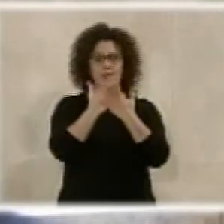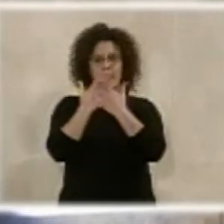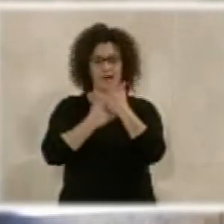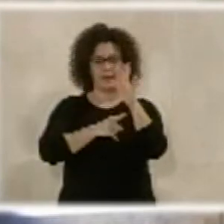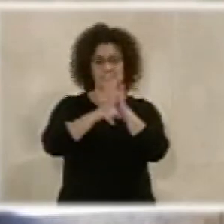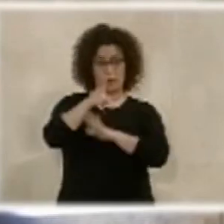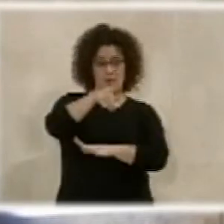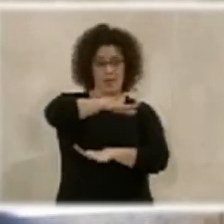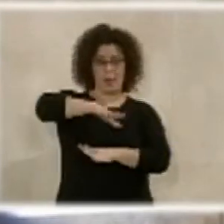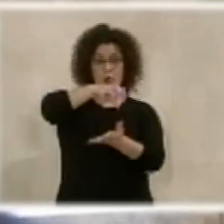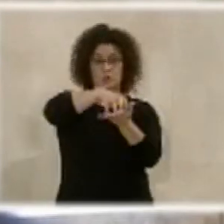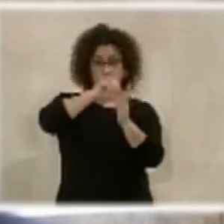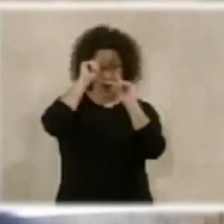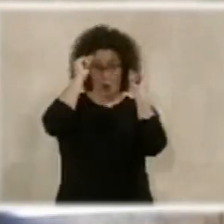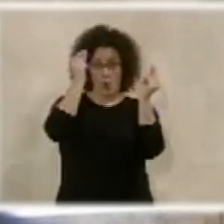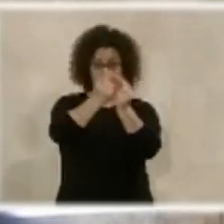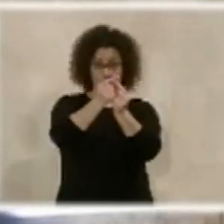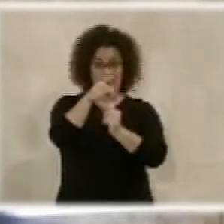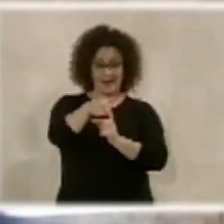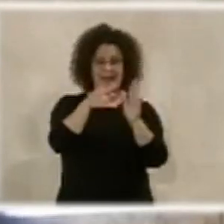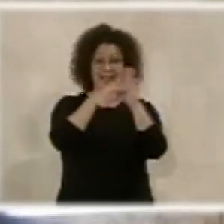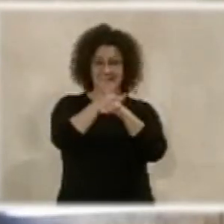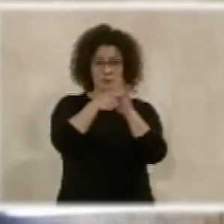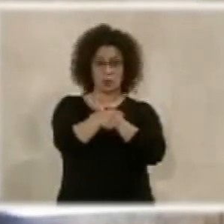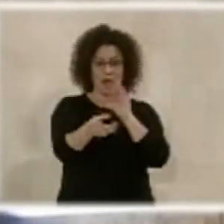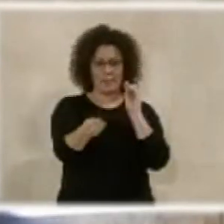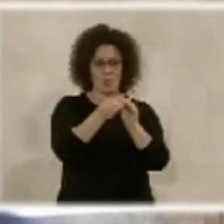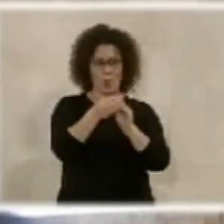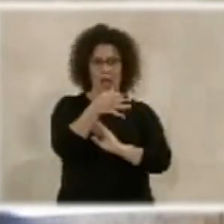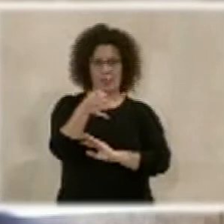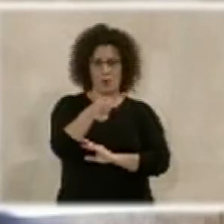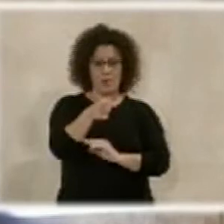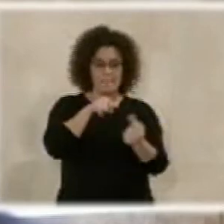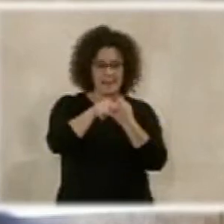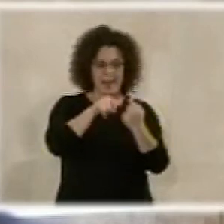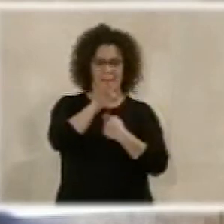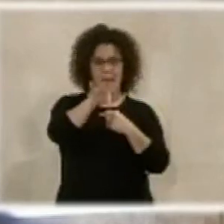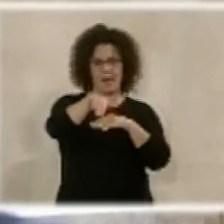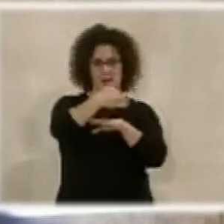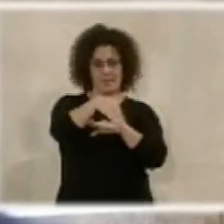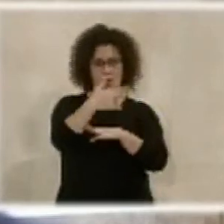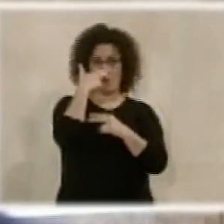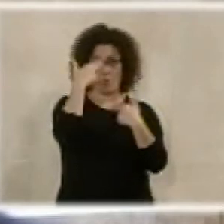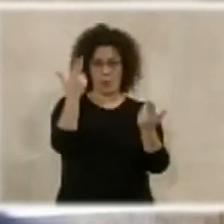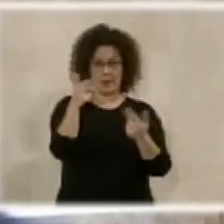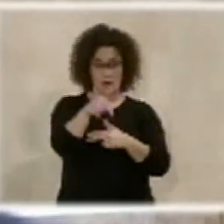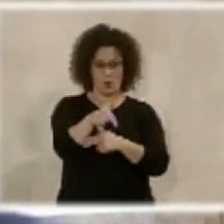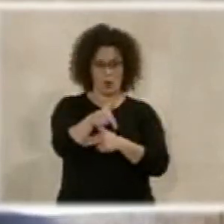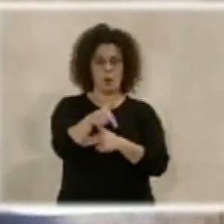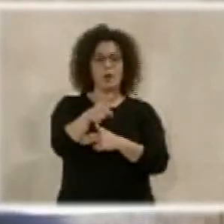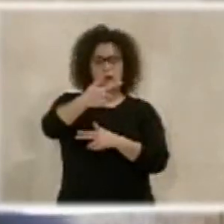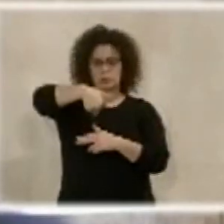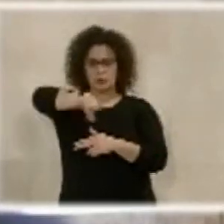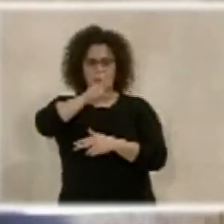cortijo de los Córdobas un sistema de gestión adecuado para los viales y caminos públicos a suscribir entre los